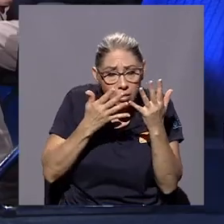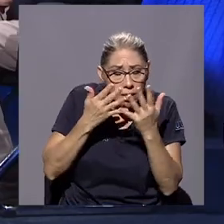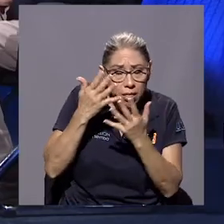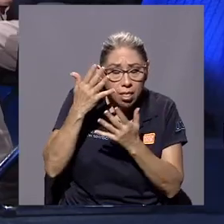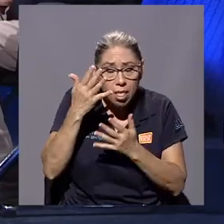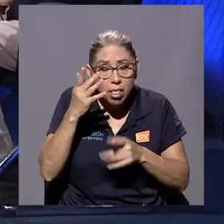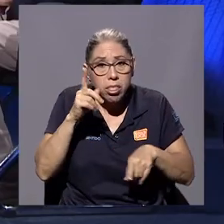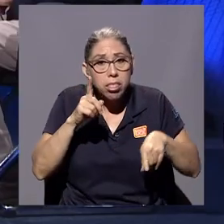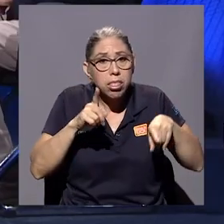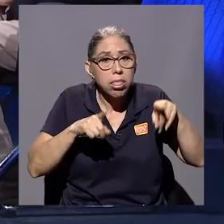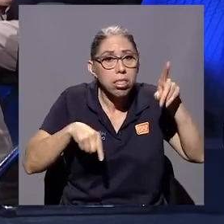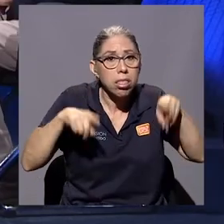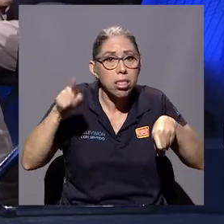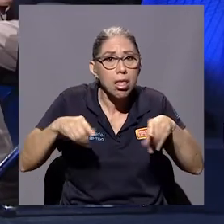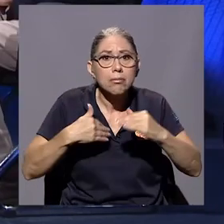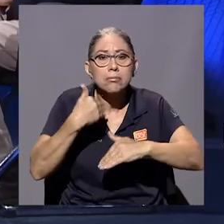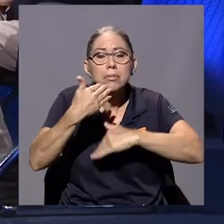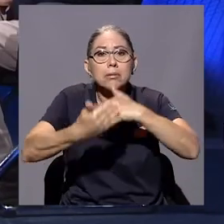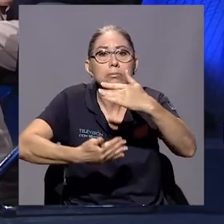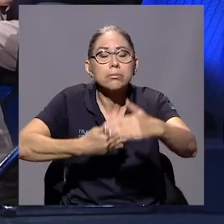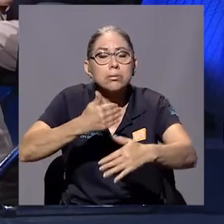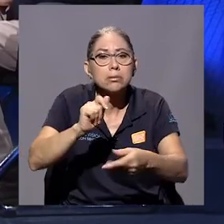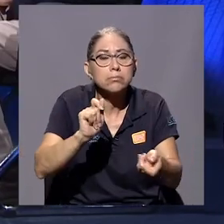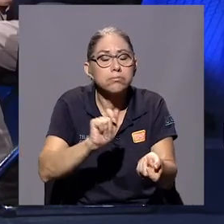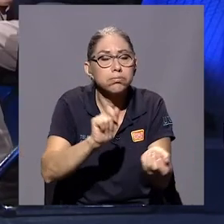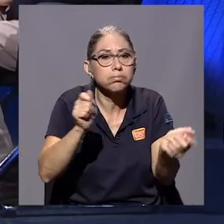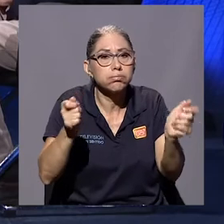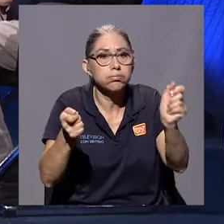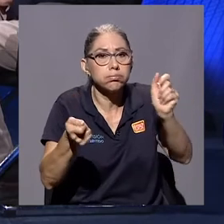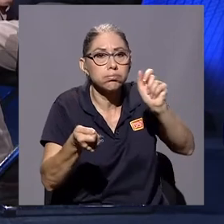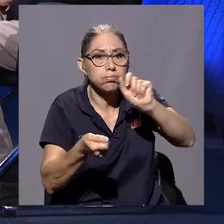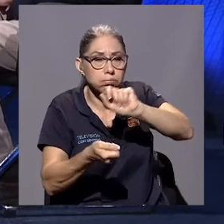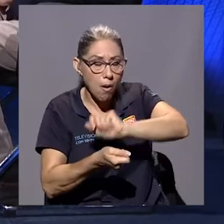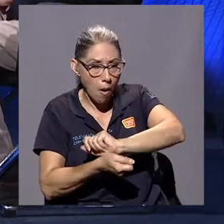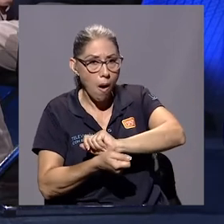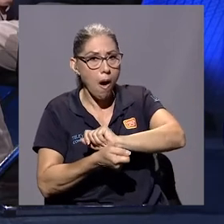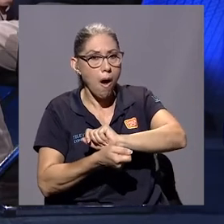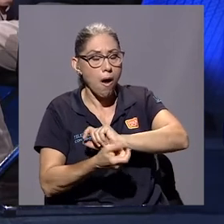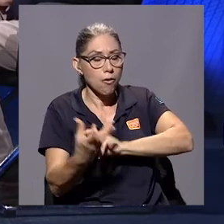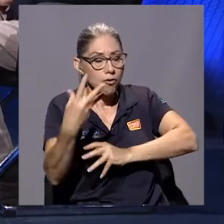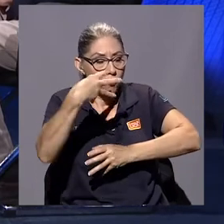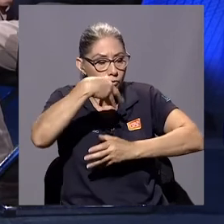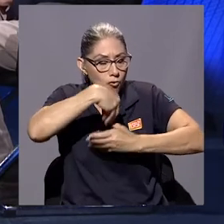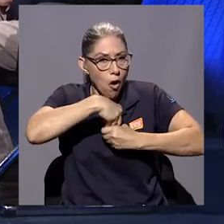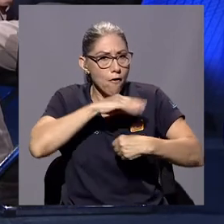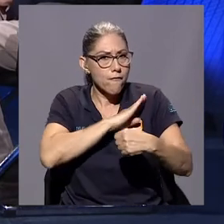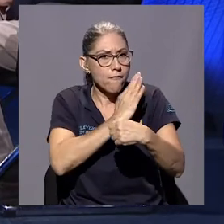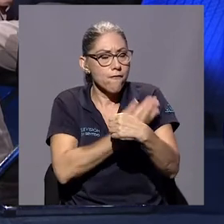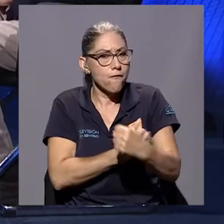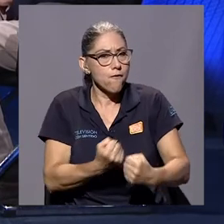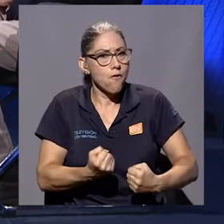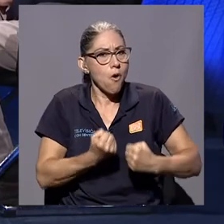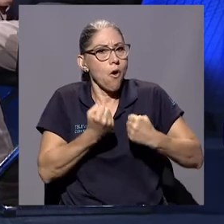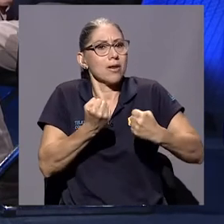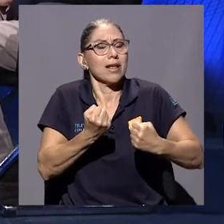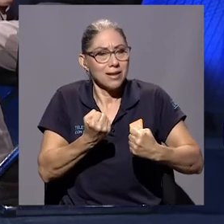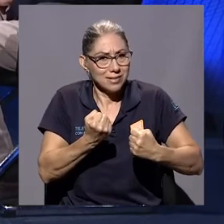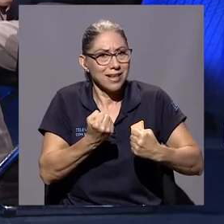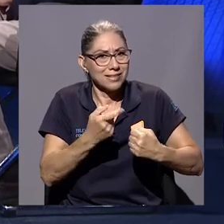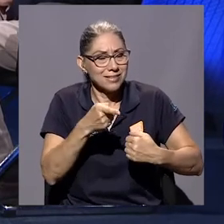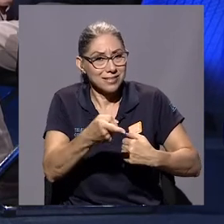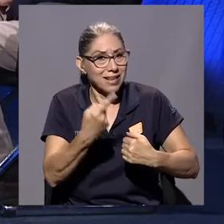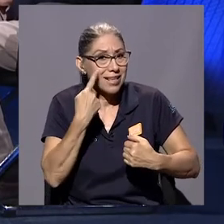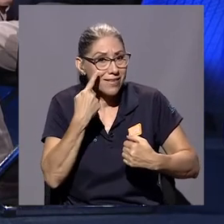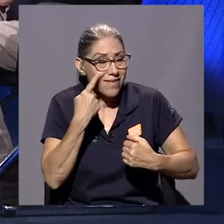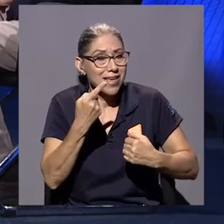se empieza a crear todo un esquema que son las fortalezas que guarda un poco la